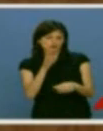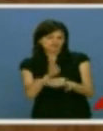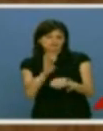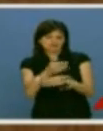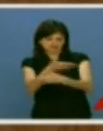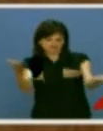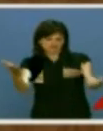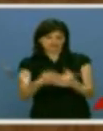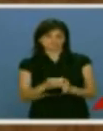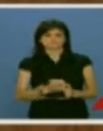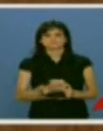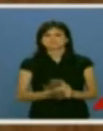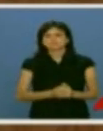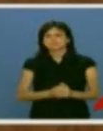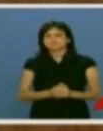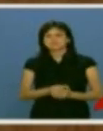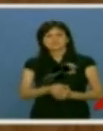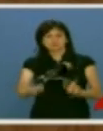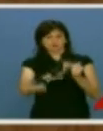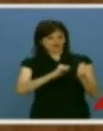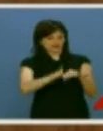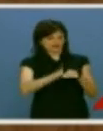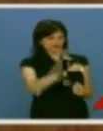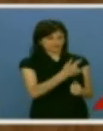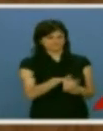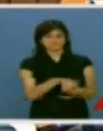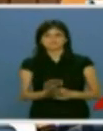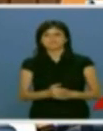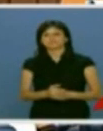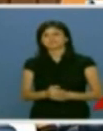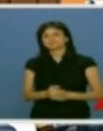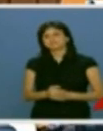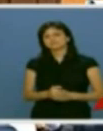bienestar. Señor Herrera, todo